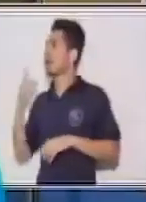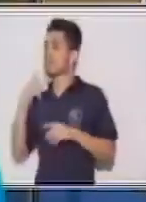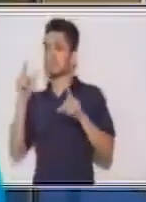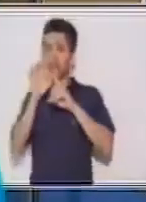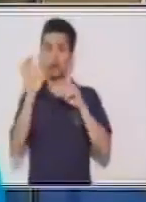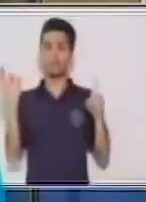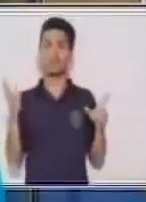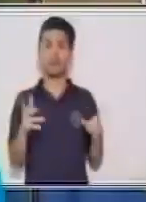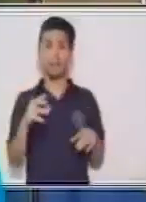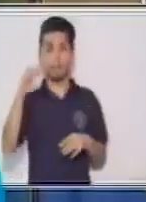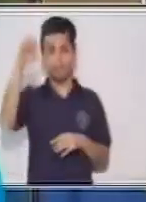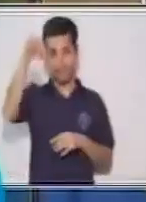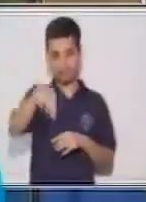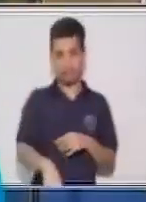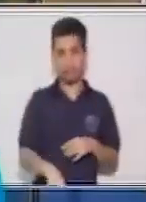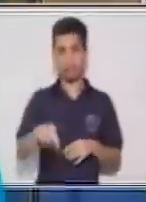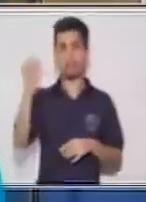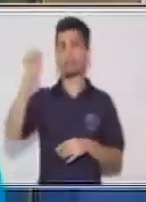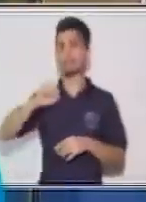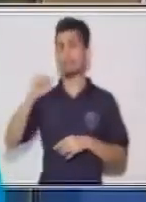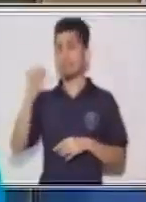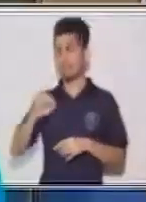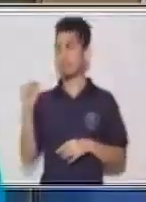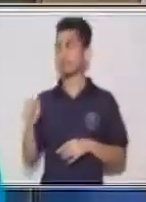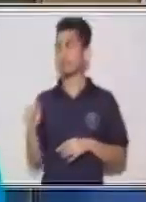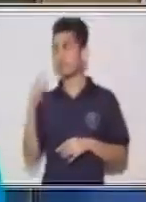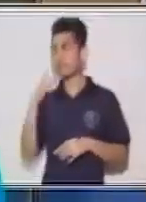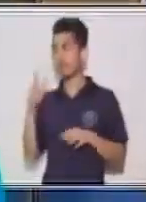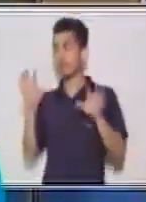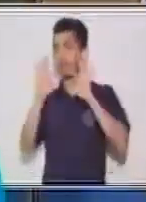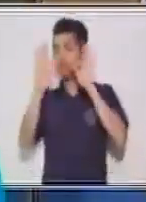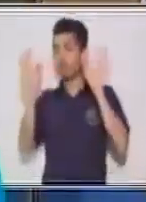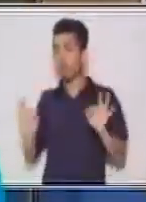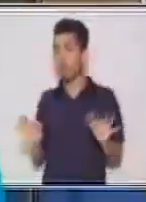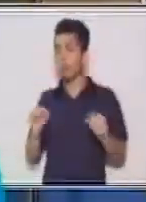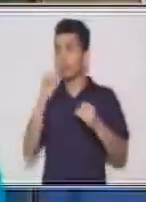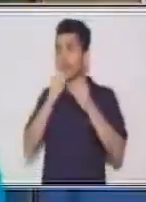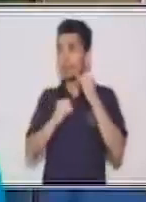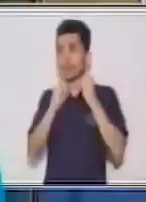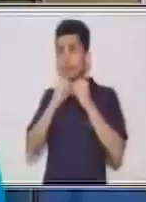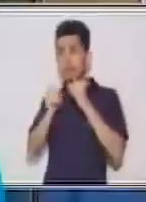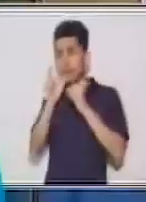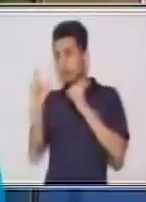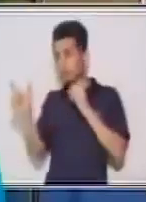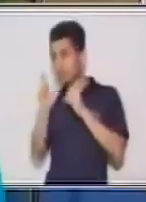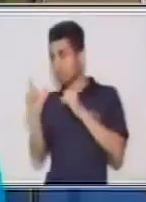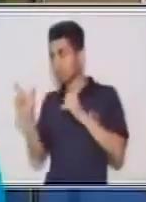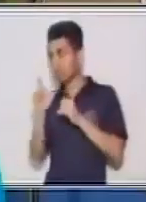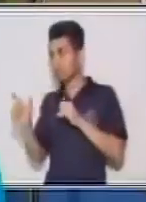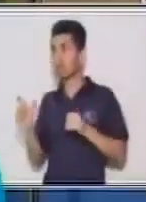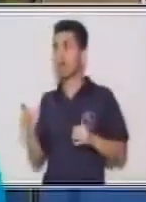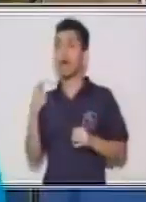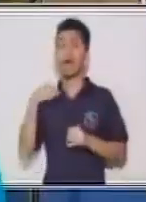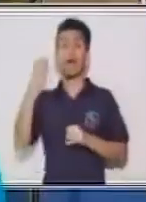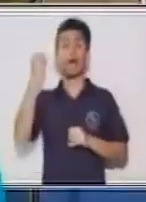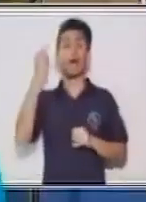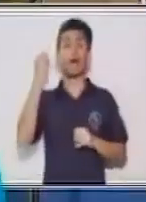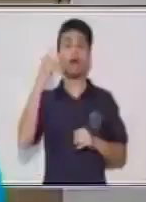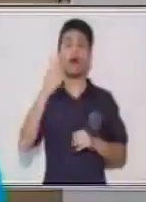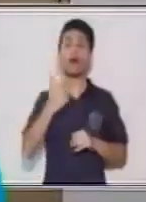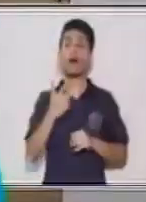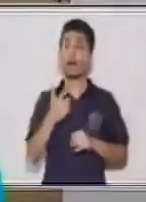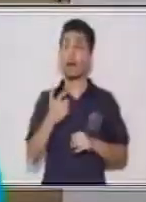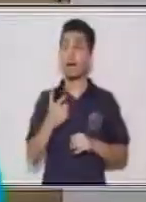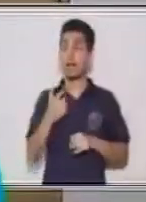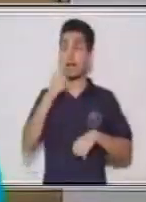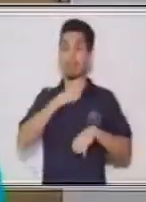es el tiempo presente. Si te das cuenta también, la forma en la que van terminando, esas conjugaciones también nos ayudan a determinar en qué